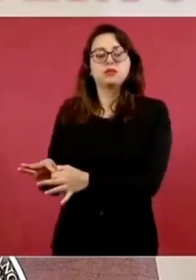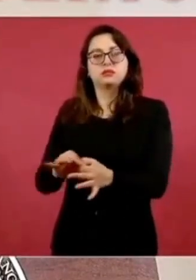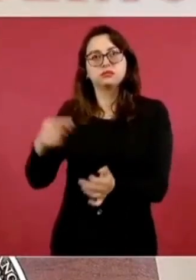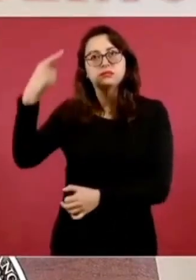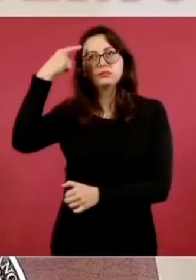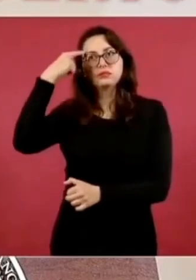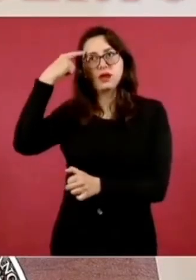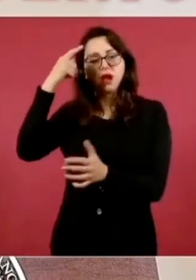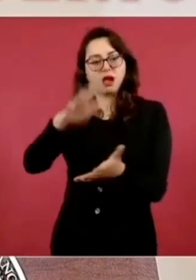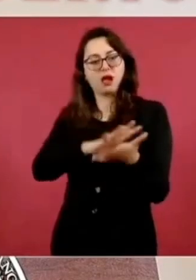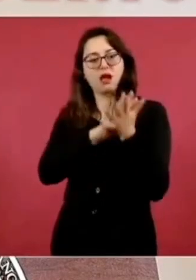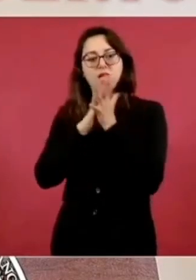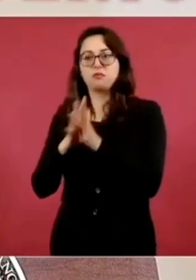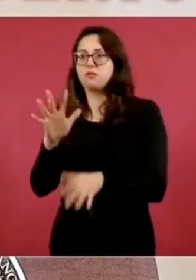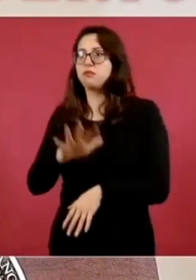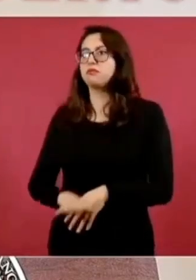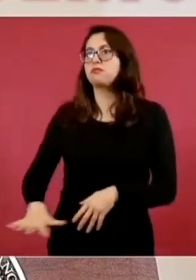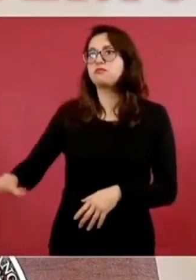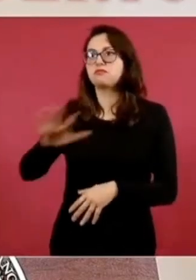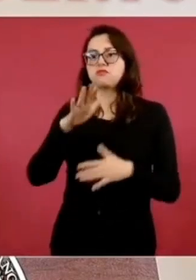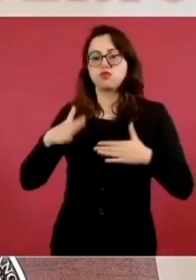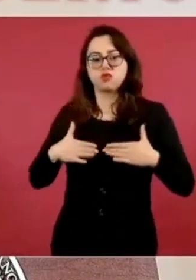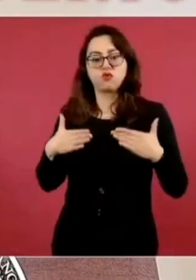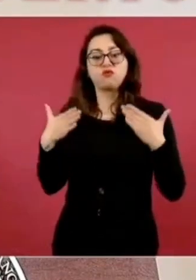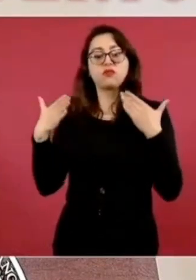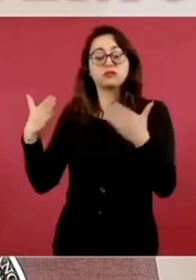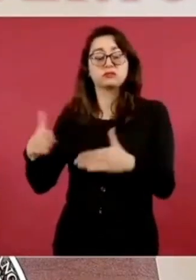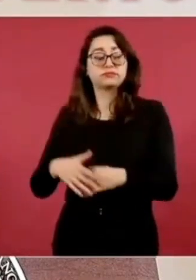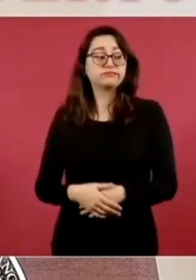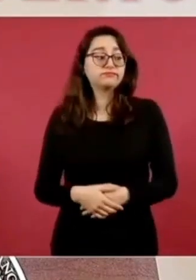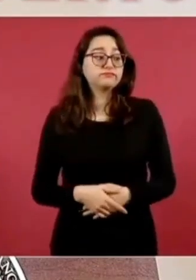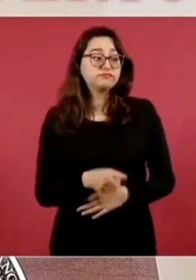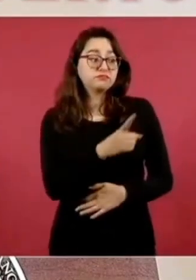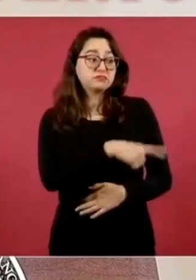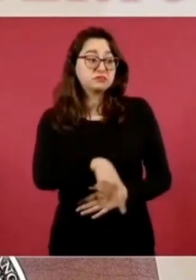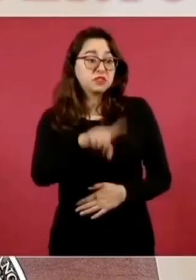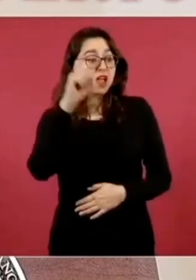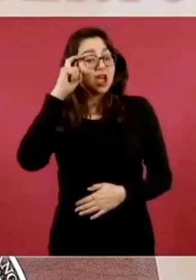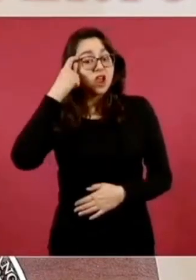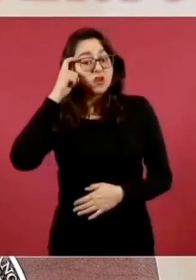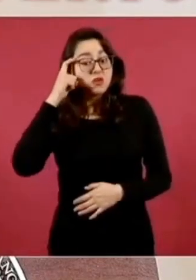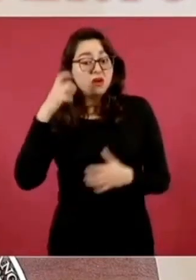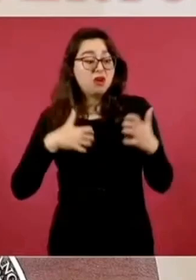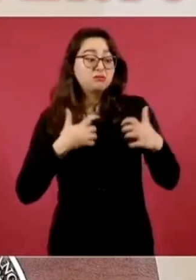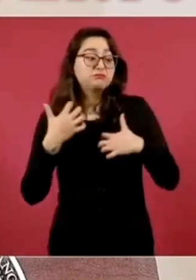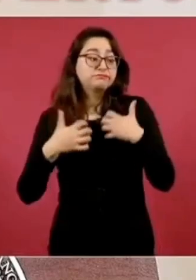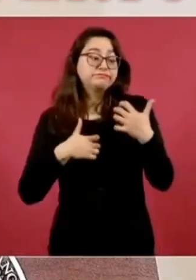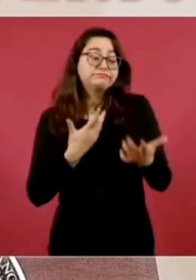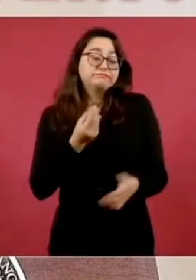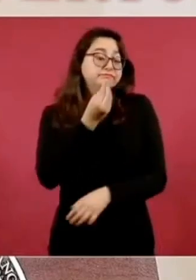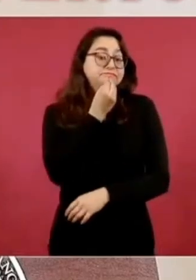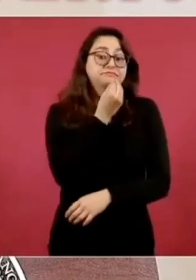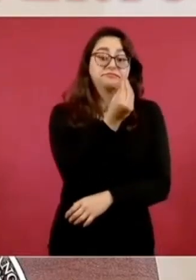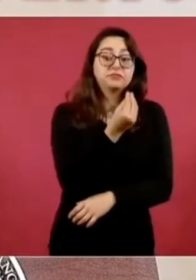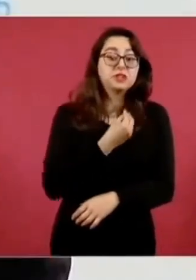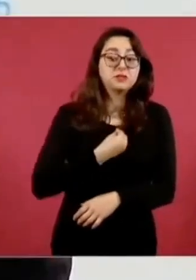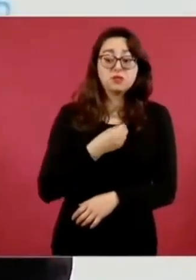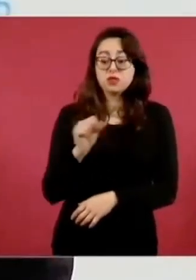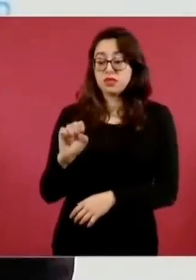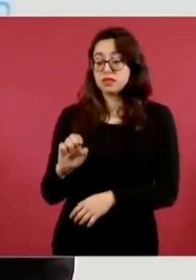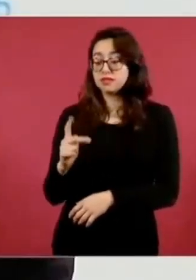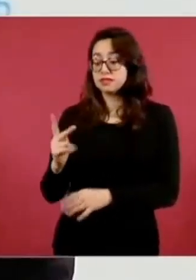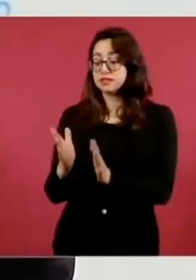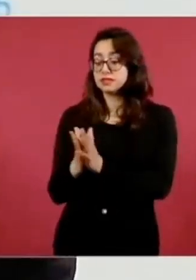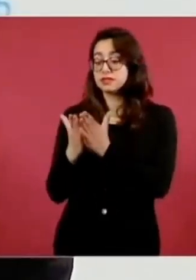de confiar en el pueblo. Hoy, aunque les duela a algunos, los libros de texto gratuitos son la sonrisa esperanzadora del